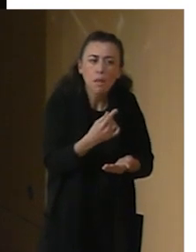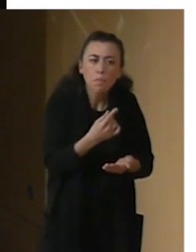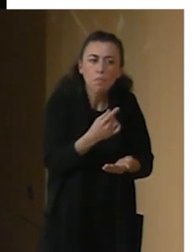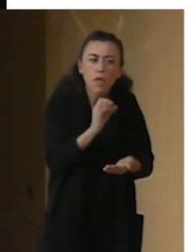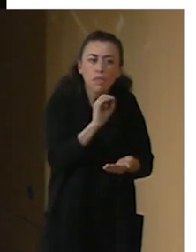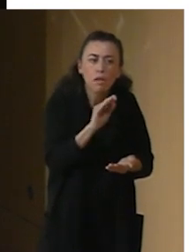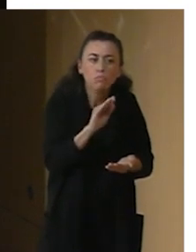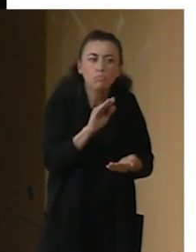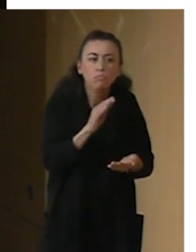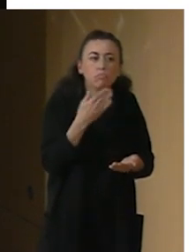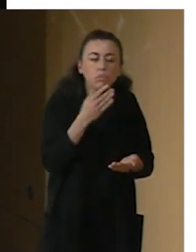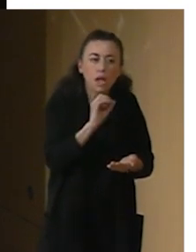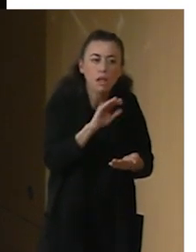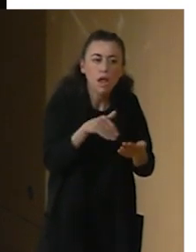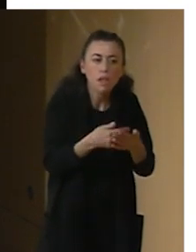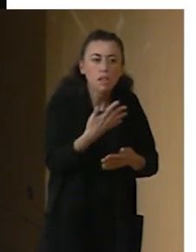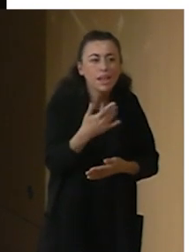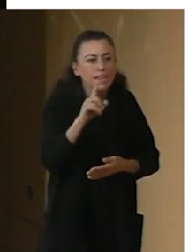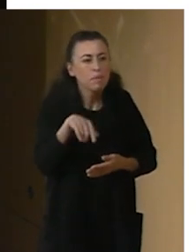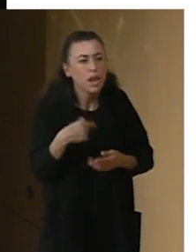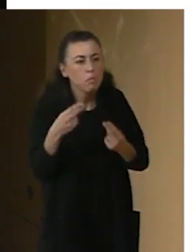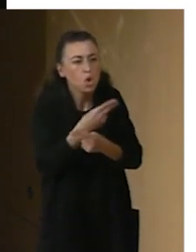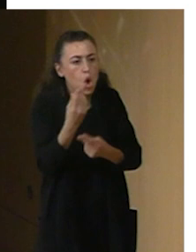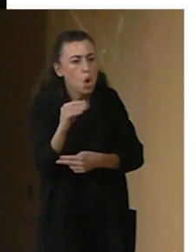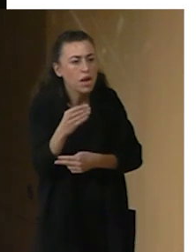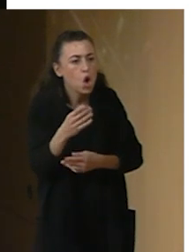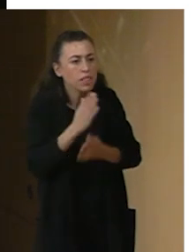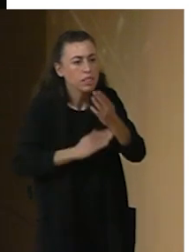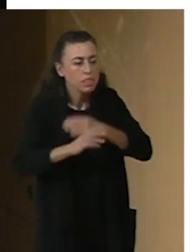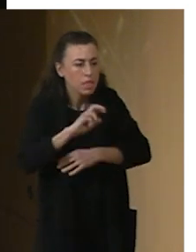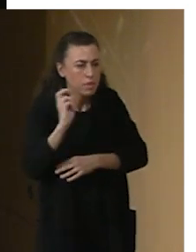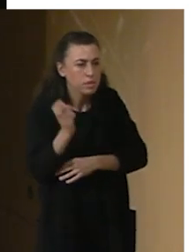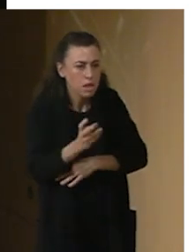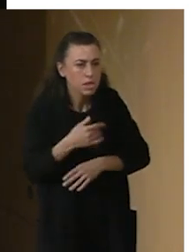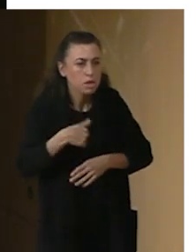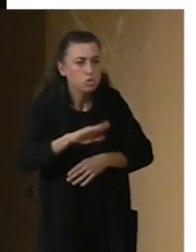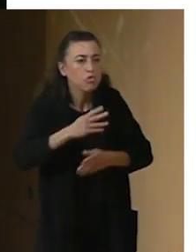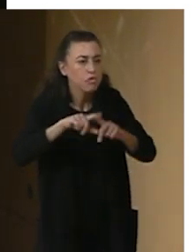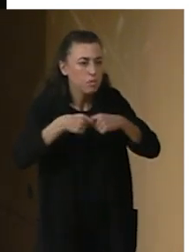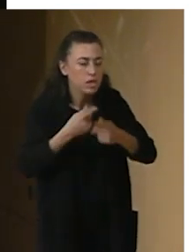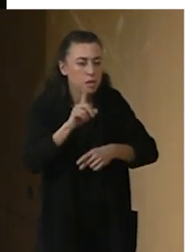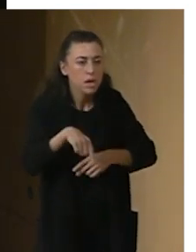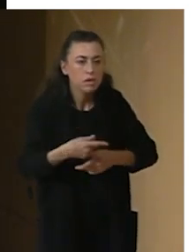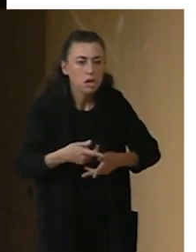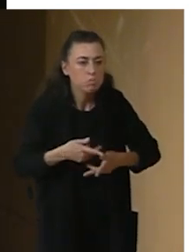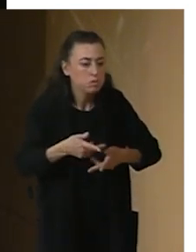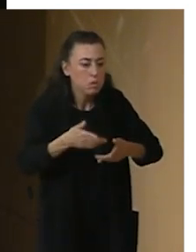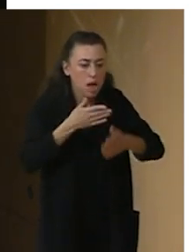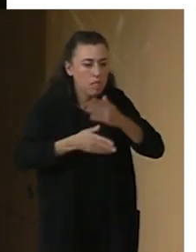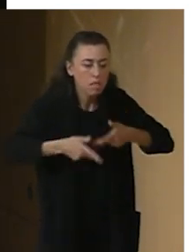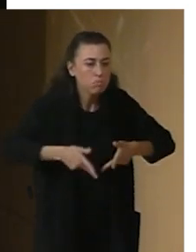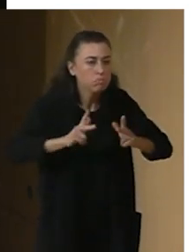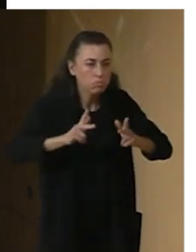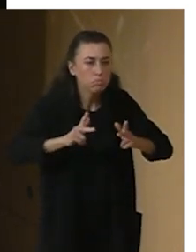diversidad. También sus familias. Es un espacio al se puede acceder libremente, al que invita